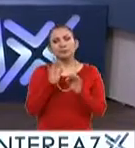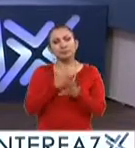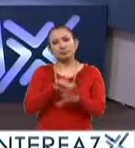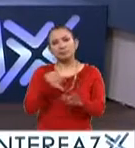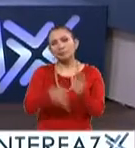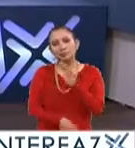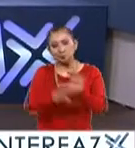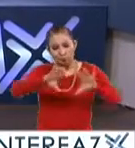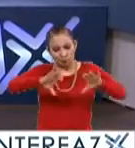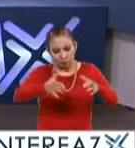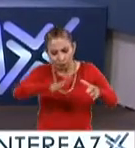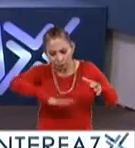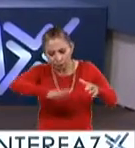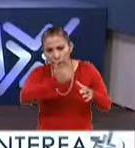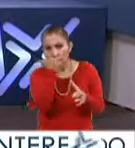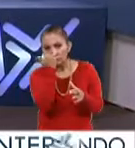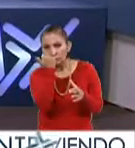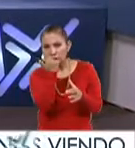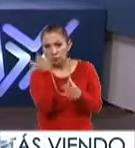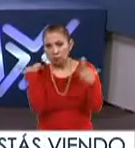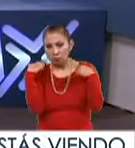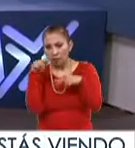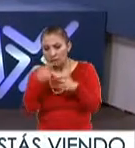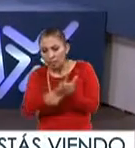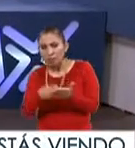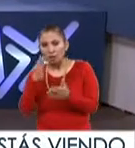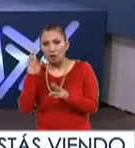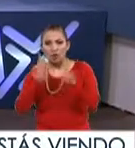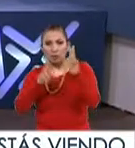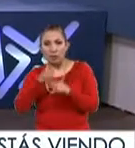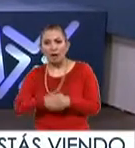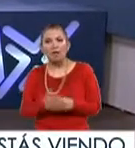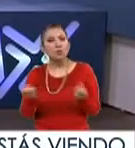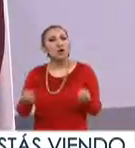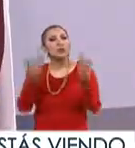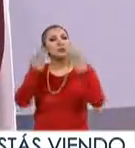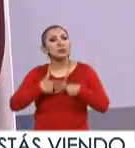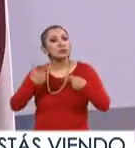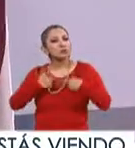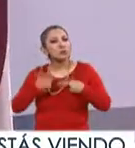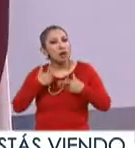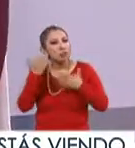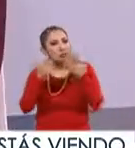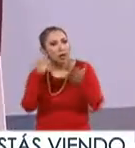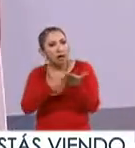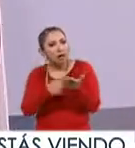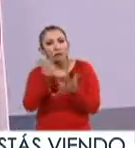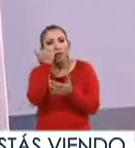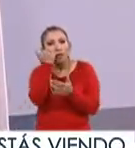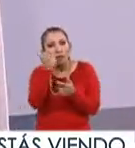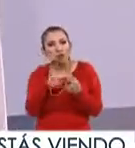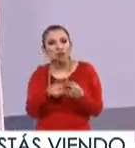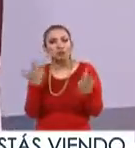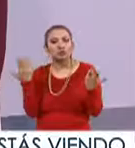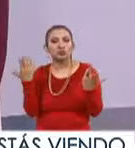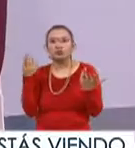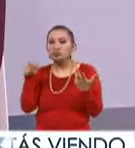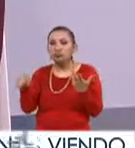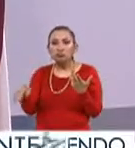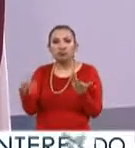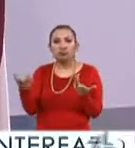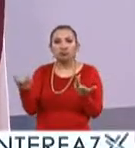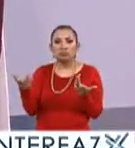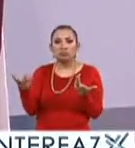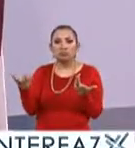la comunidad estudiantil y académica en su normal. ¿Cuántas personas estudian ahí? ¿Cuántos alumnos tienen? ¿Cuál es